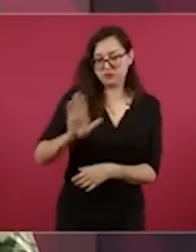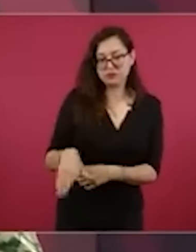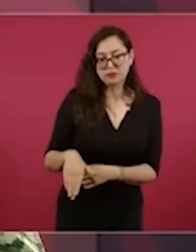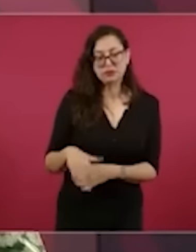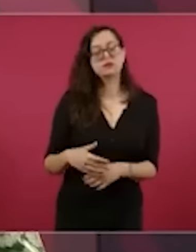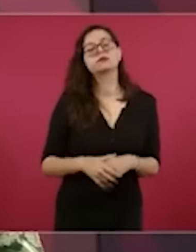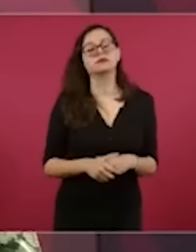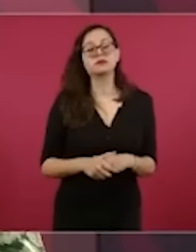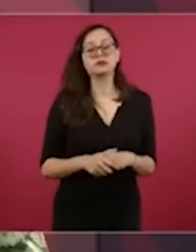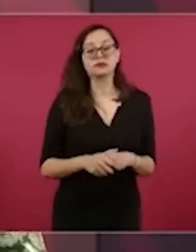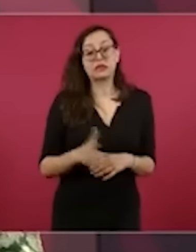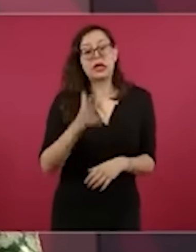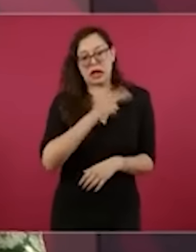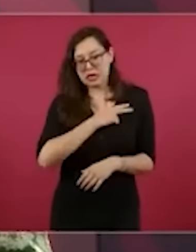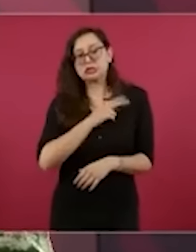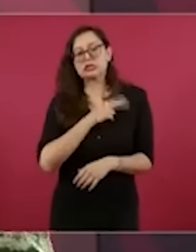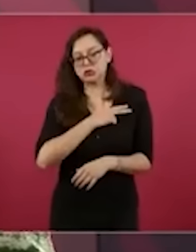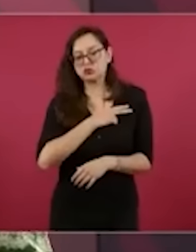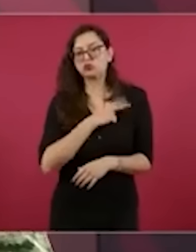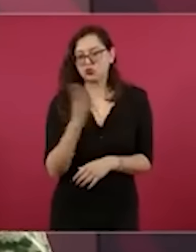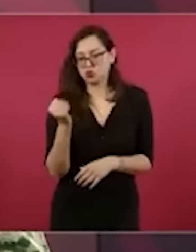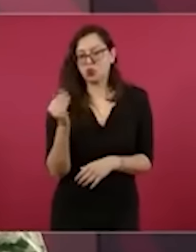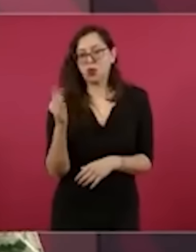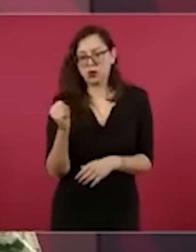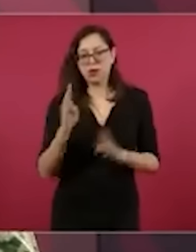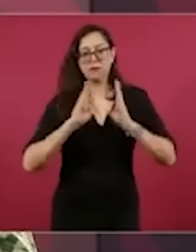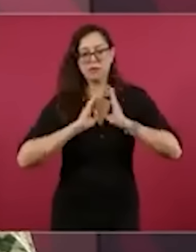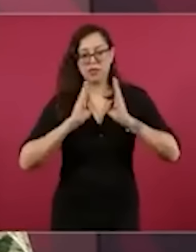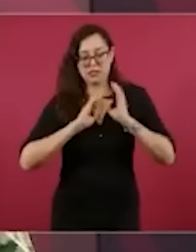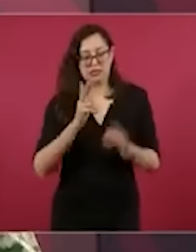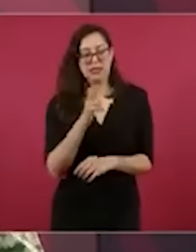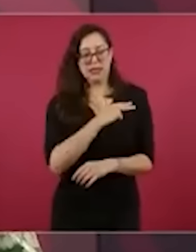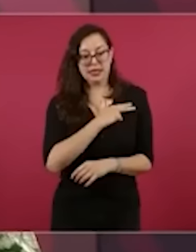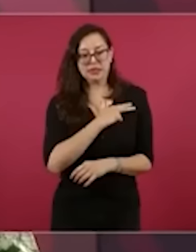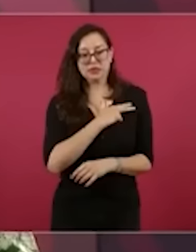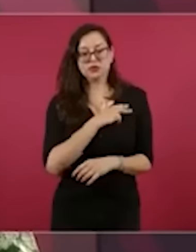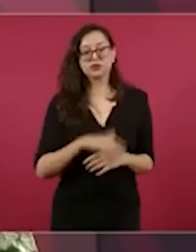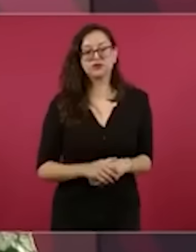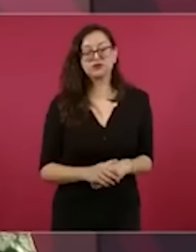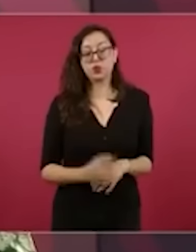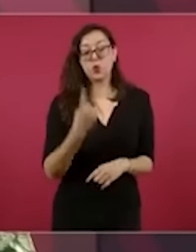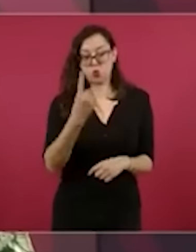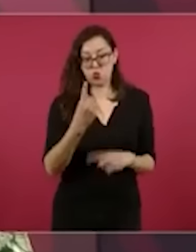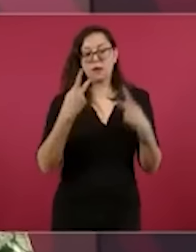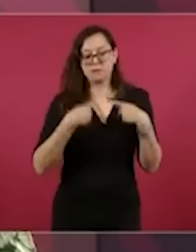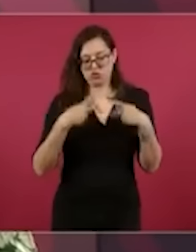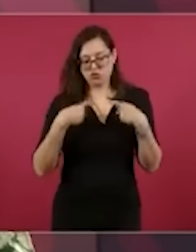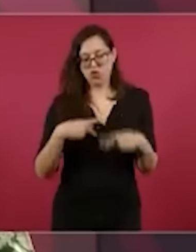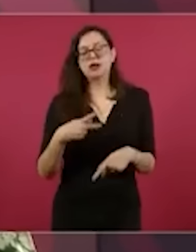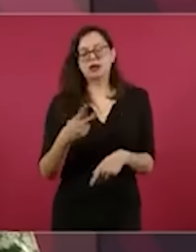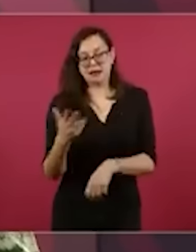heridos, son nueve militares heridos, un civil herido.